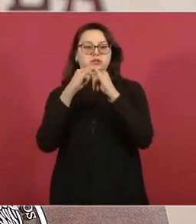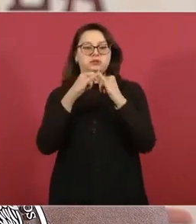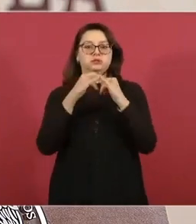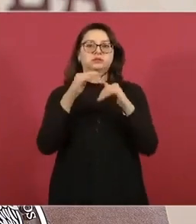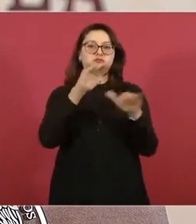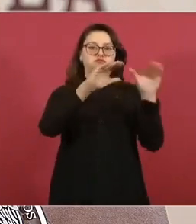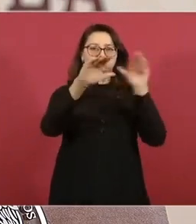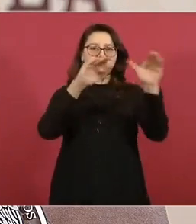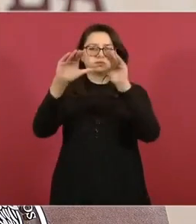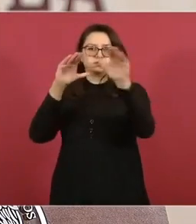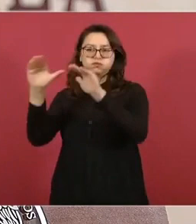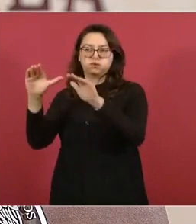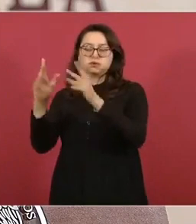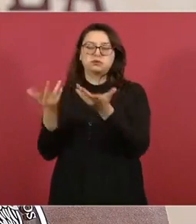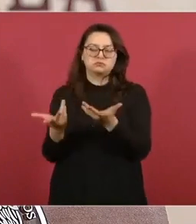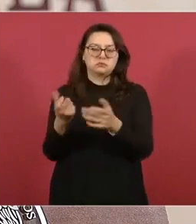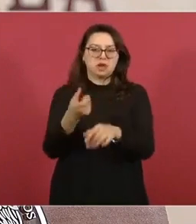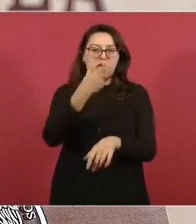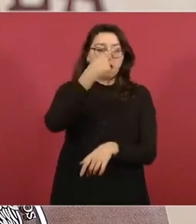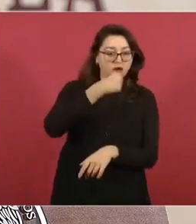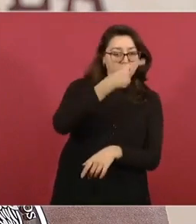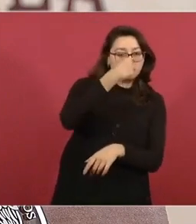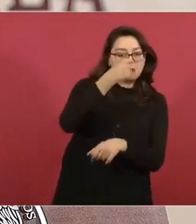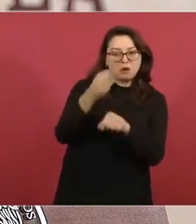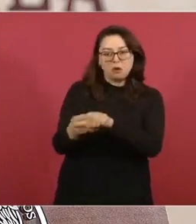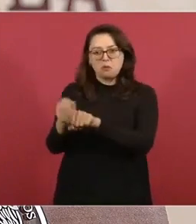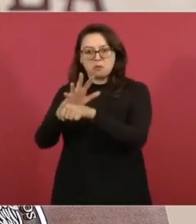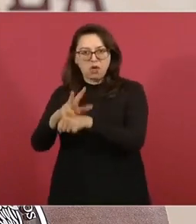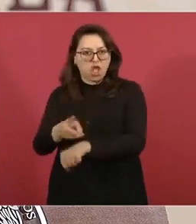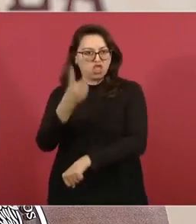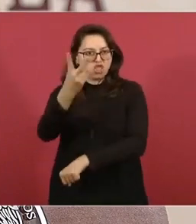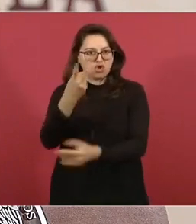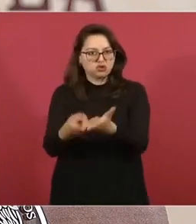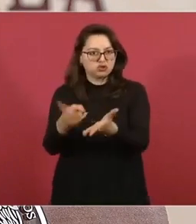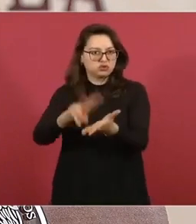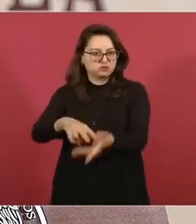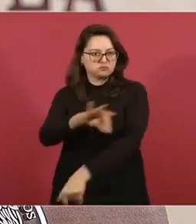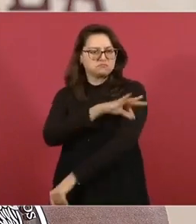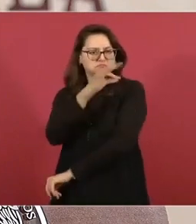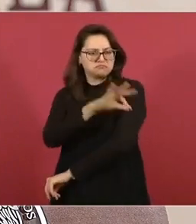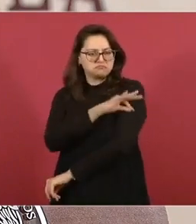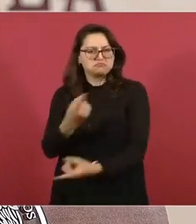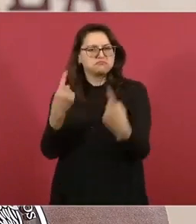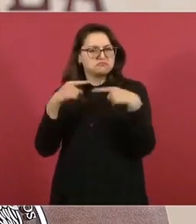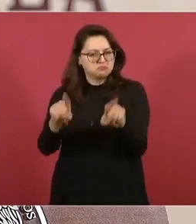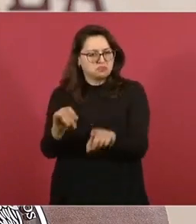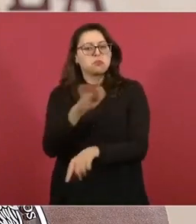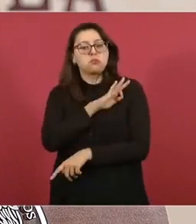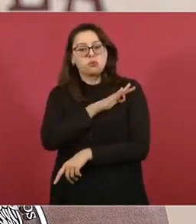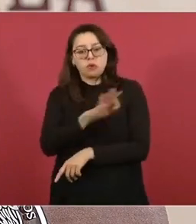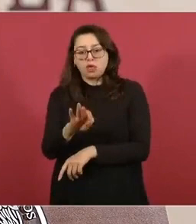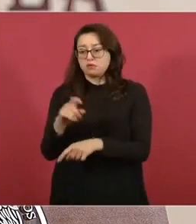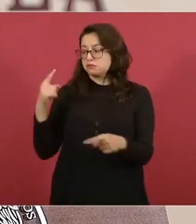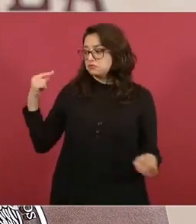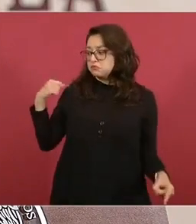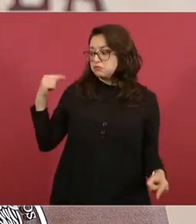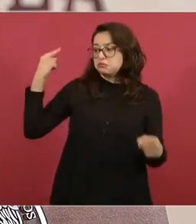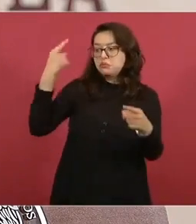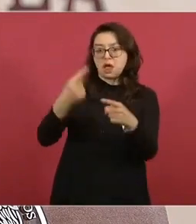promoviera la vacunación simultánea tanto de influenza como de COVID al día de hoy ya después de cinco semanas